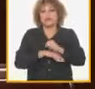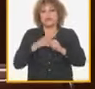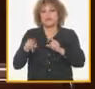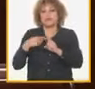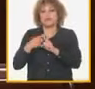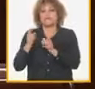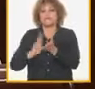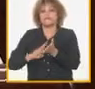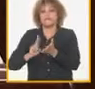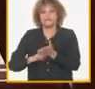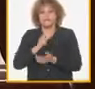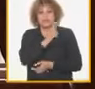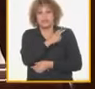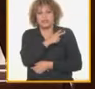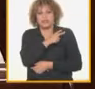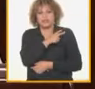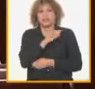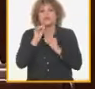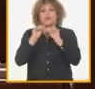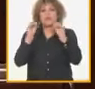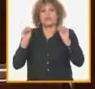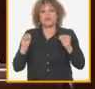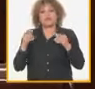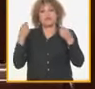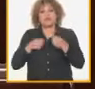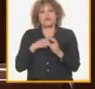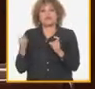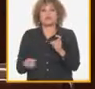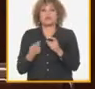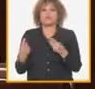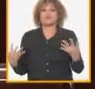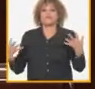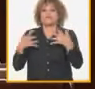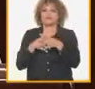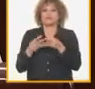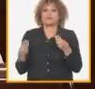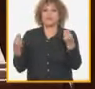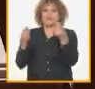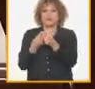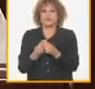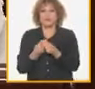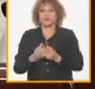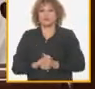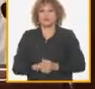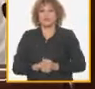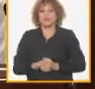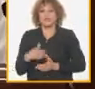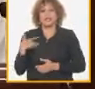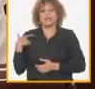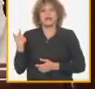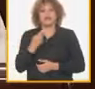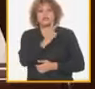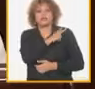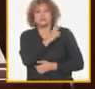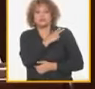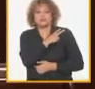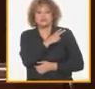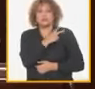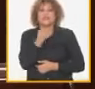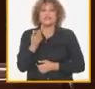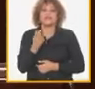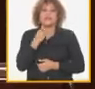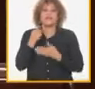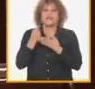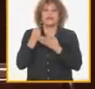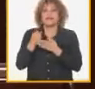convocó a ser abanderados de la pelea contra la corrupción los modos deshonestos de actuar el abuso de poder el favoritismo y la